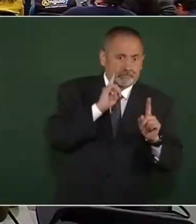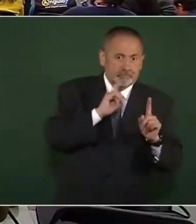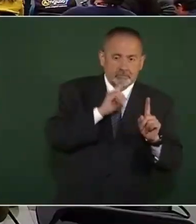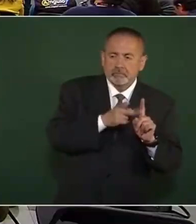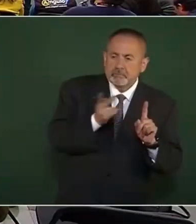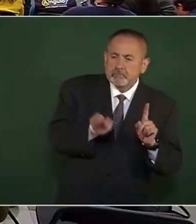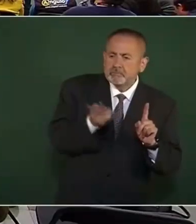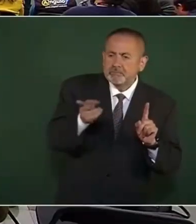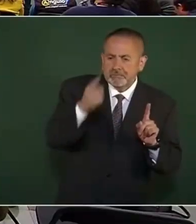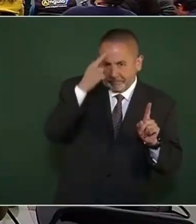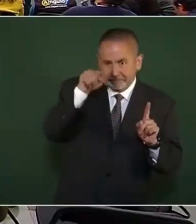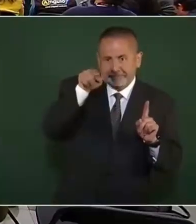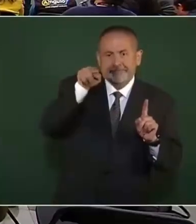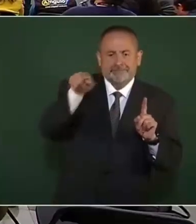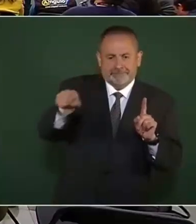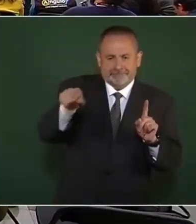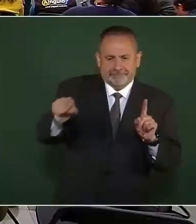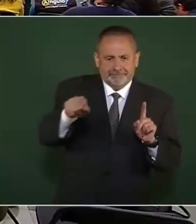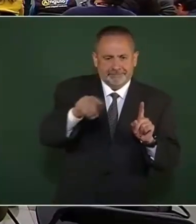pero tú